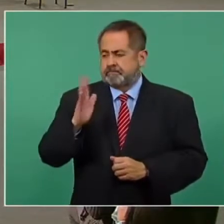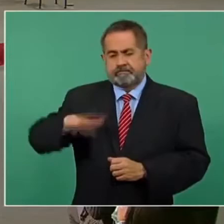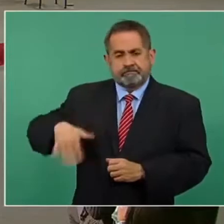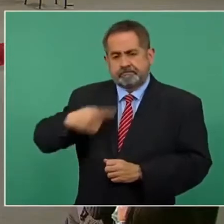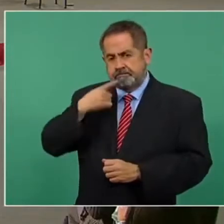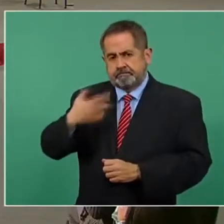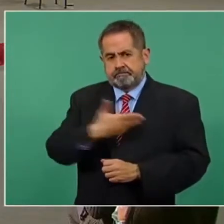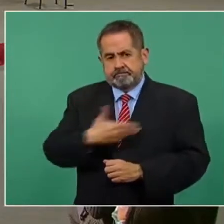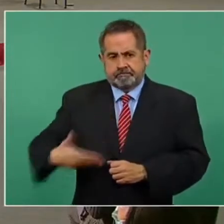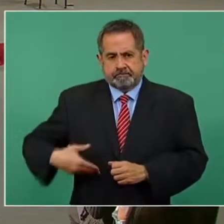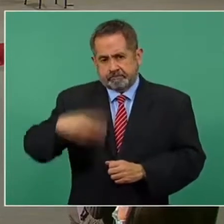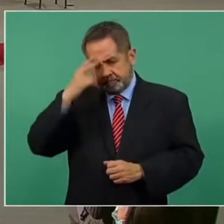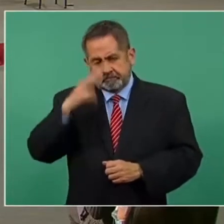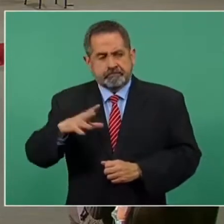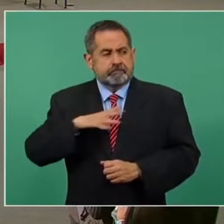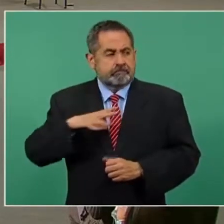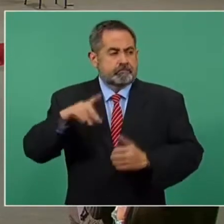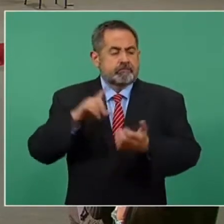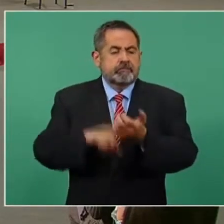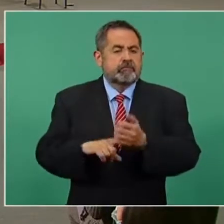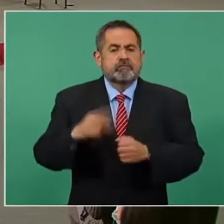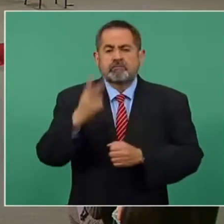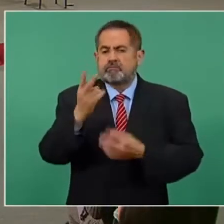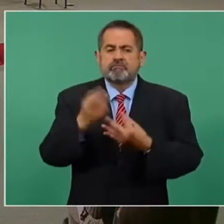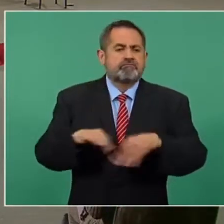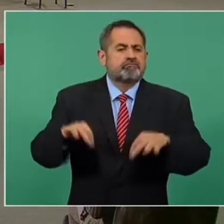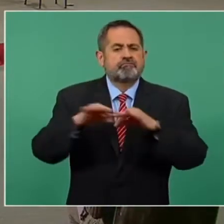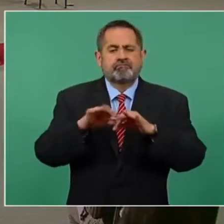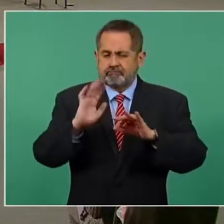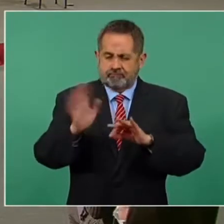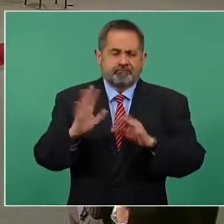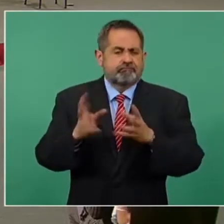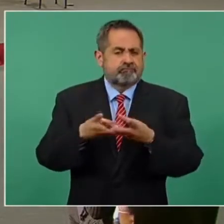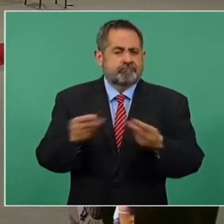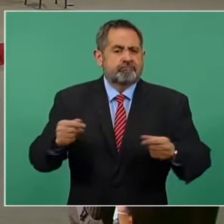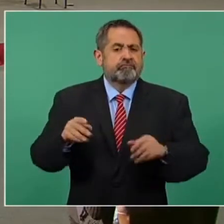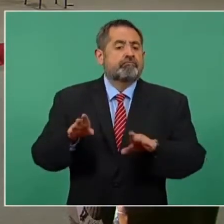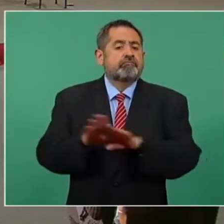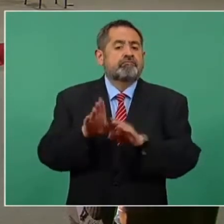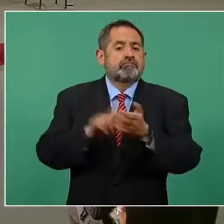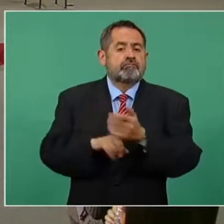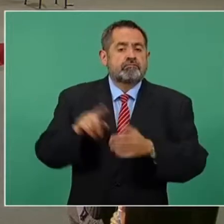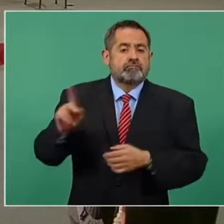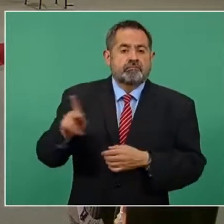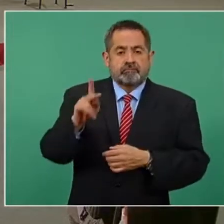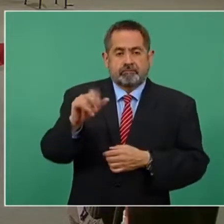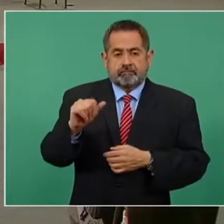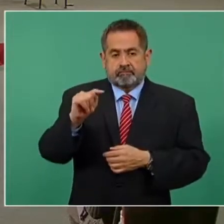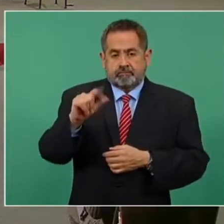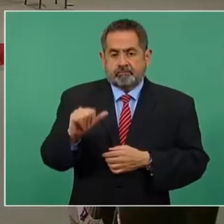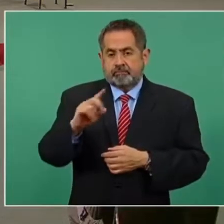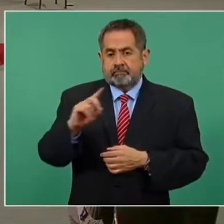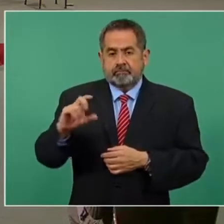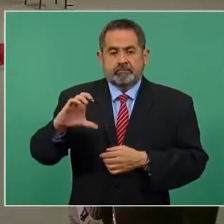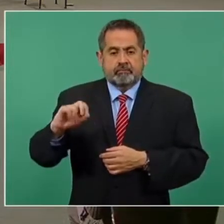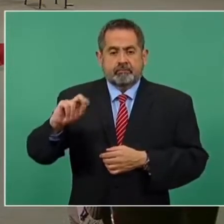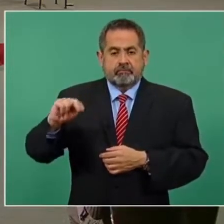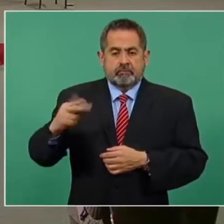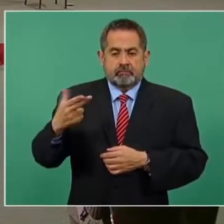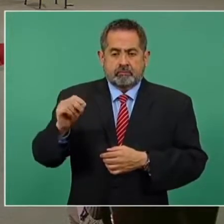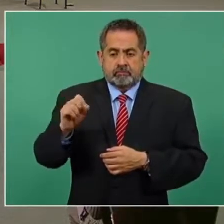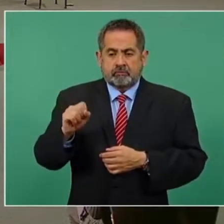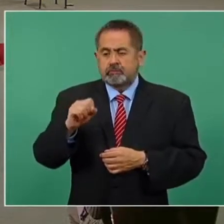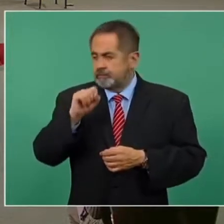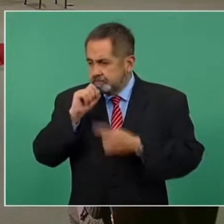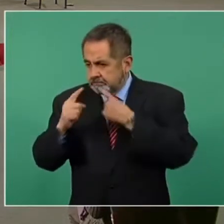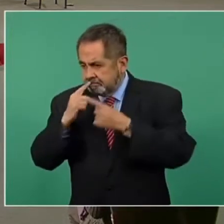de la República, ponemos dos de los casos más relevantes, el caso de pasta de conchos, que es donde hay también un acuerdo